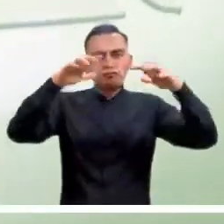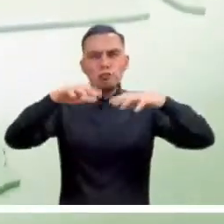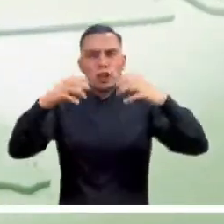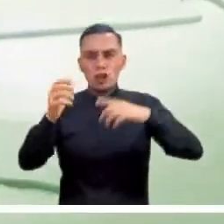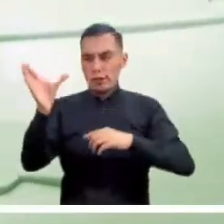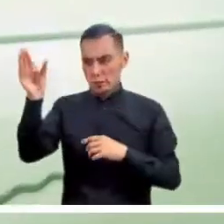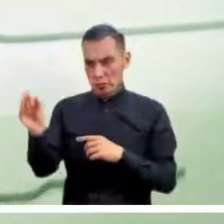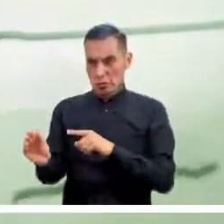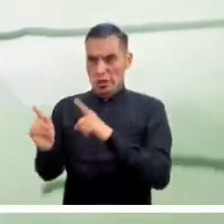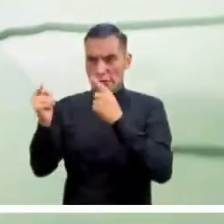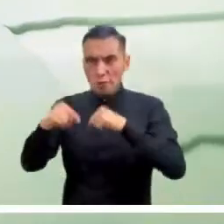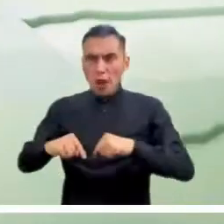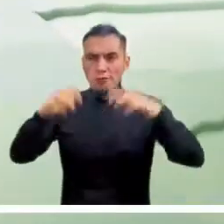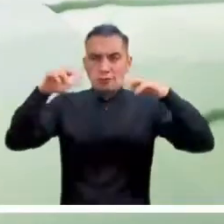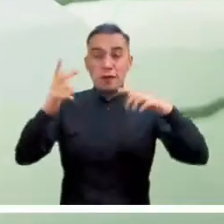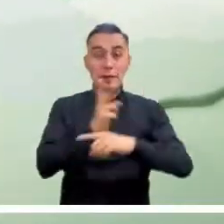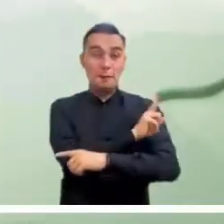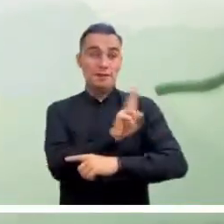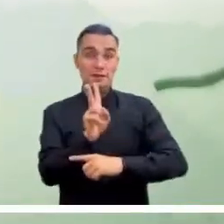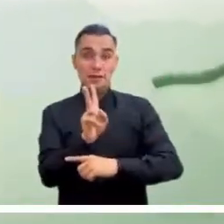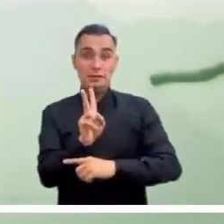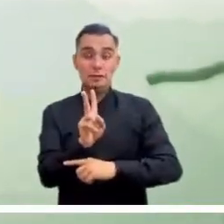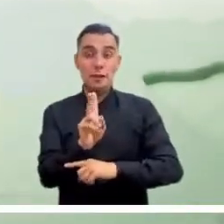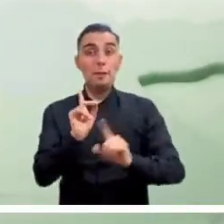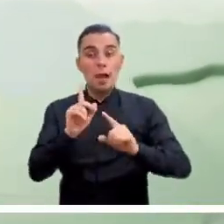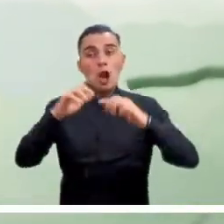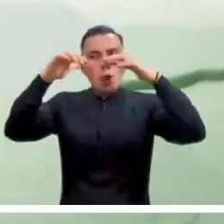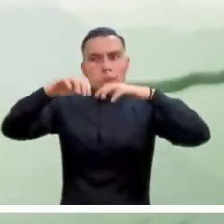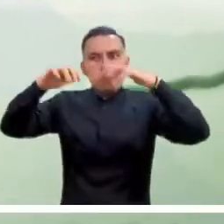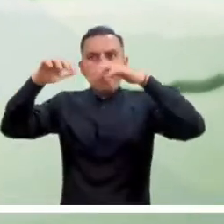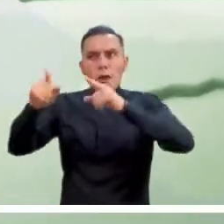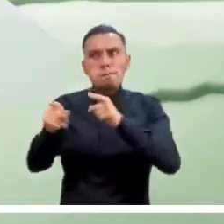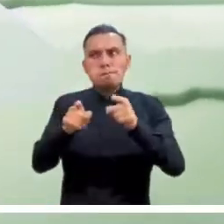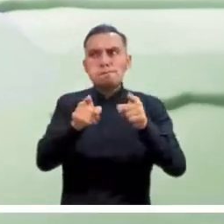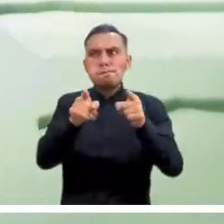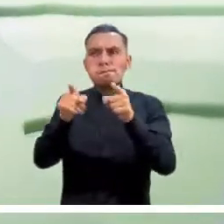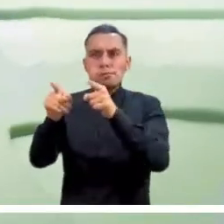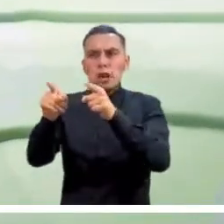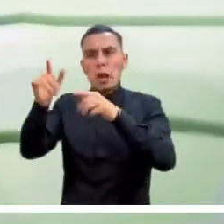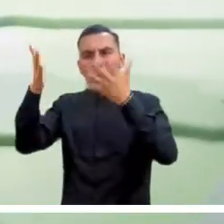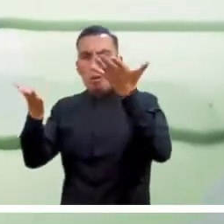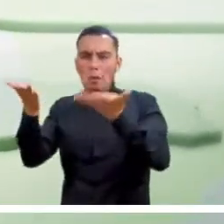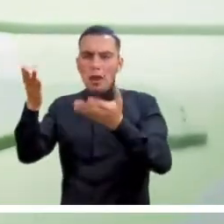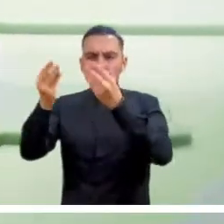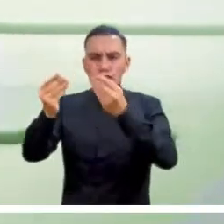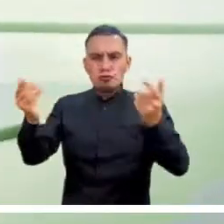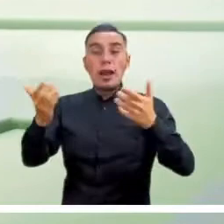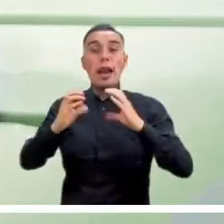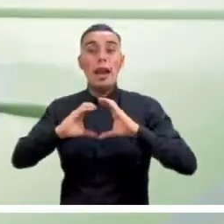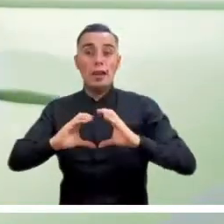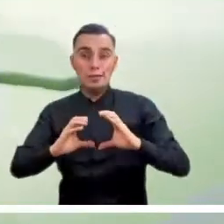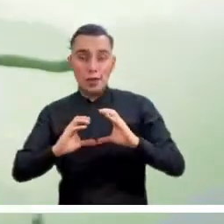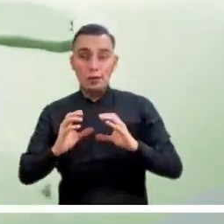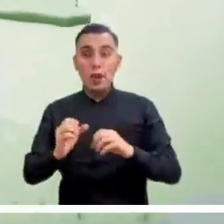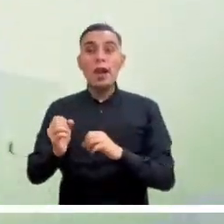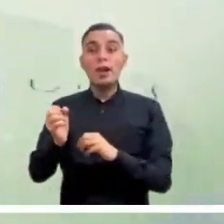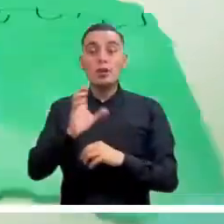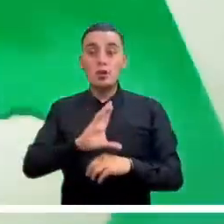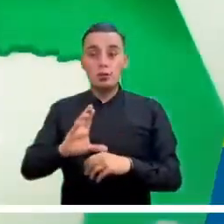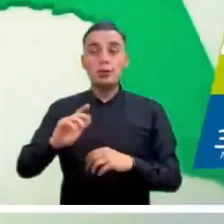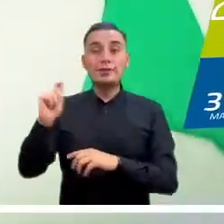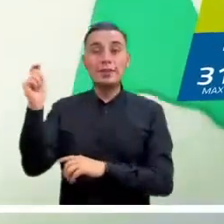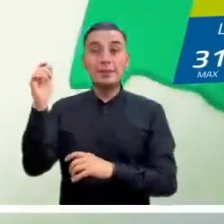más importantes de la orinogía se esperan en Bichada, mientras que lluvias de menor intensidad se calculan en Arauca,